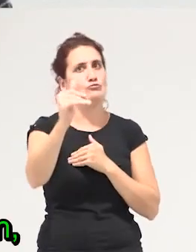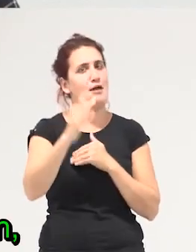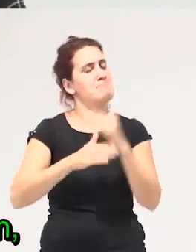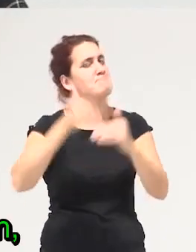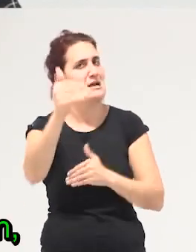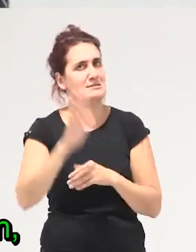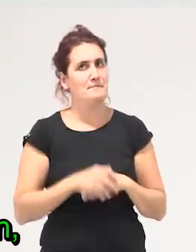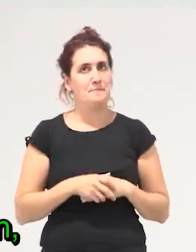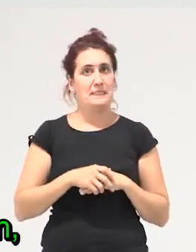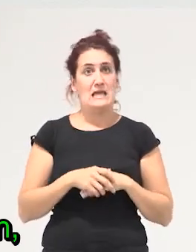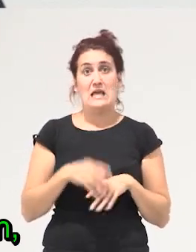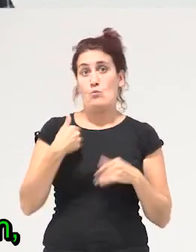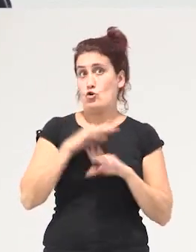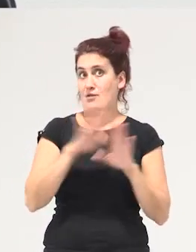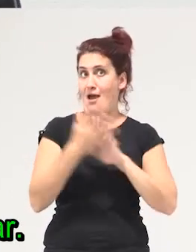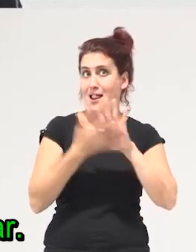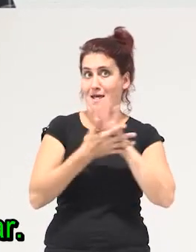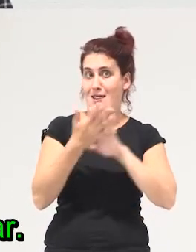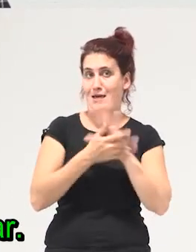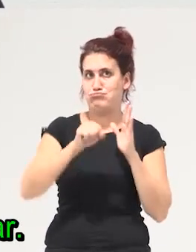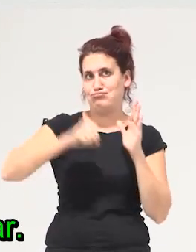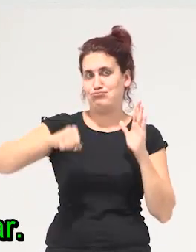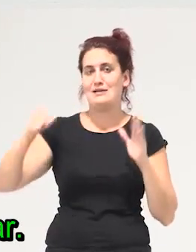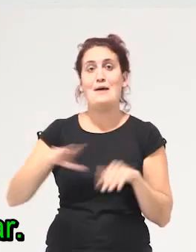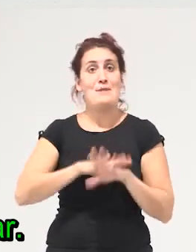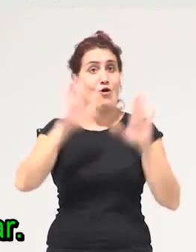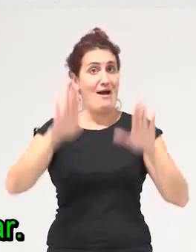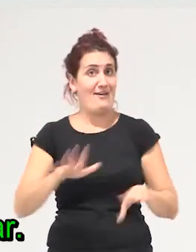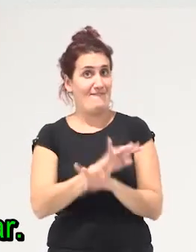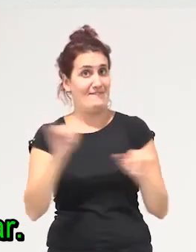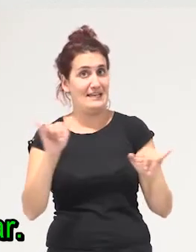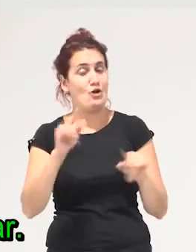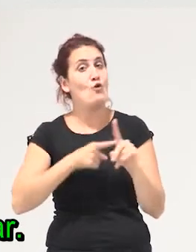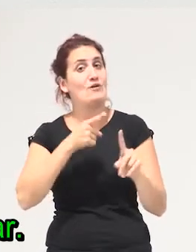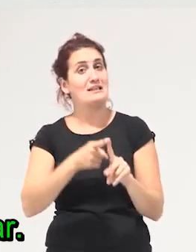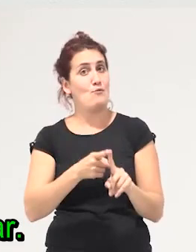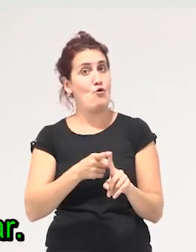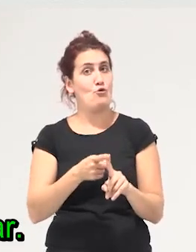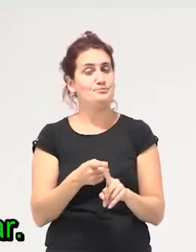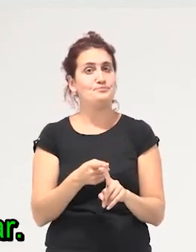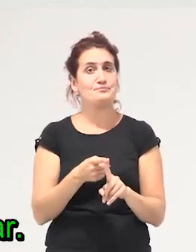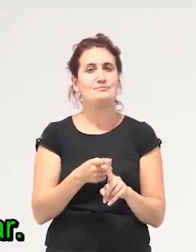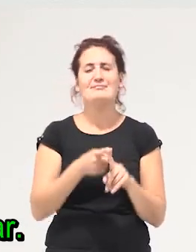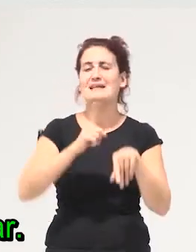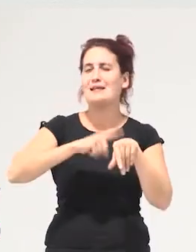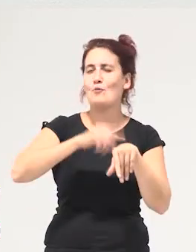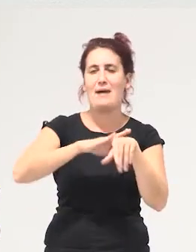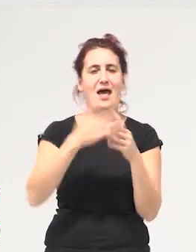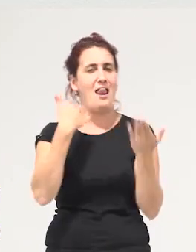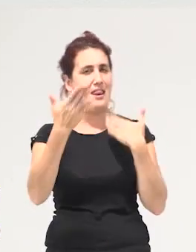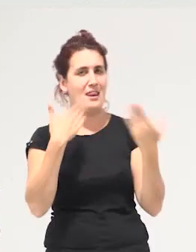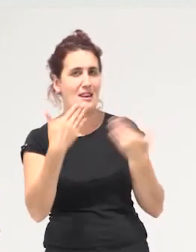y bueno yo ya he hablado un montón pero bueno lo dejo aquí para que tengamos así un tiempo para dialogar